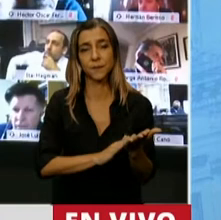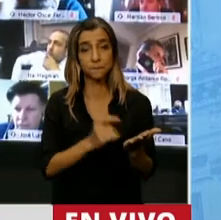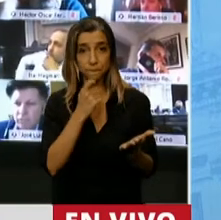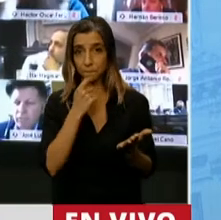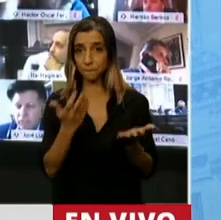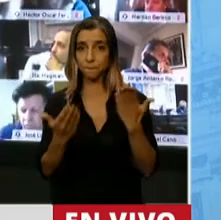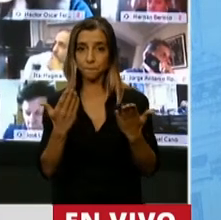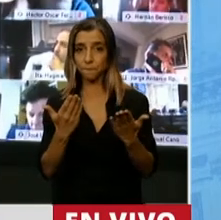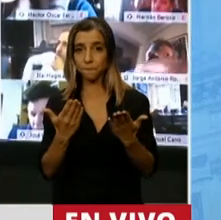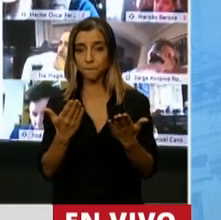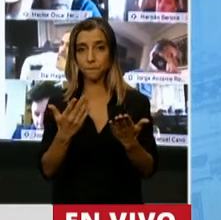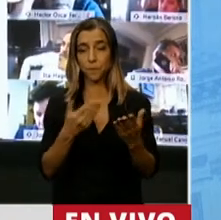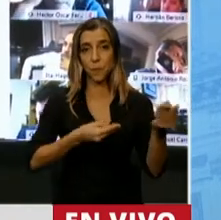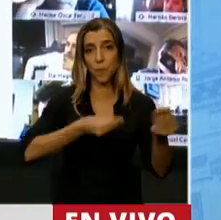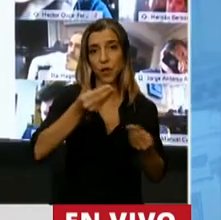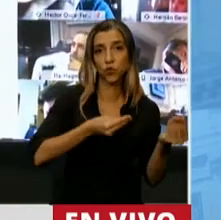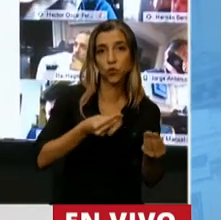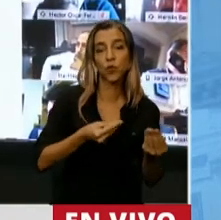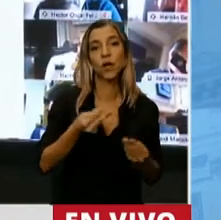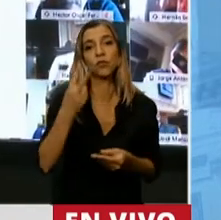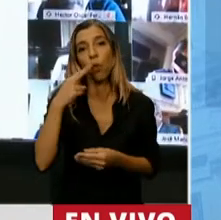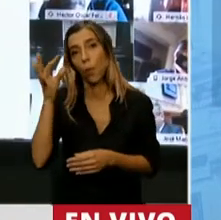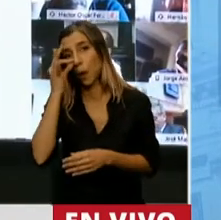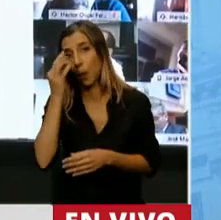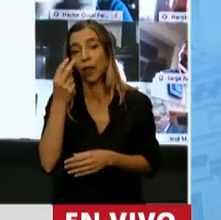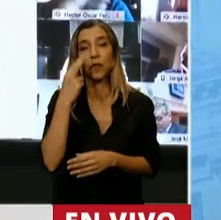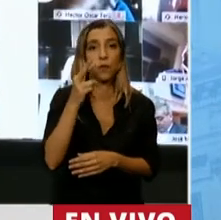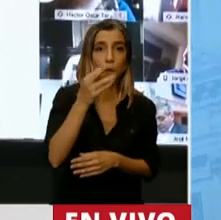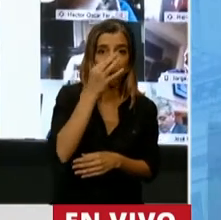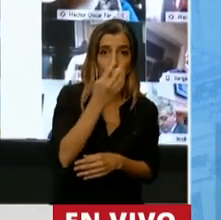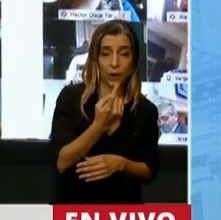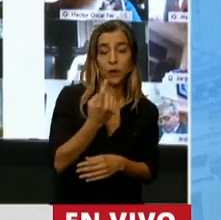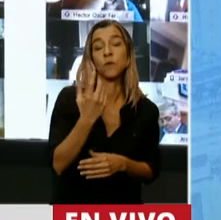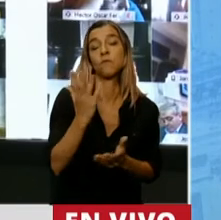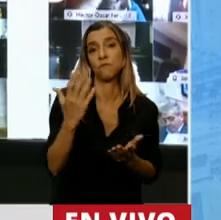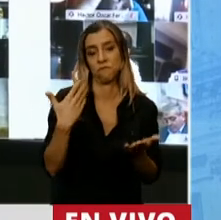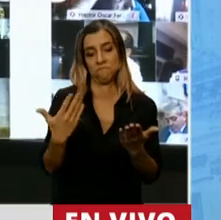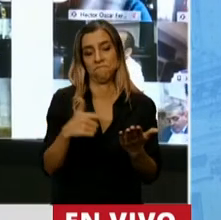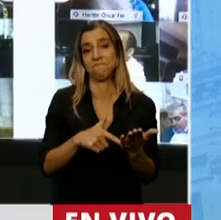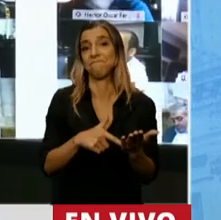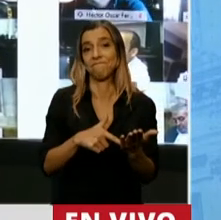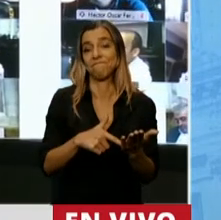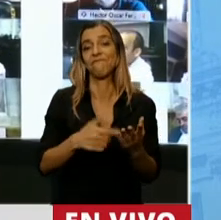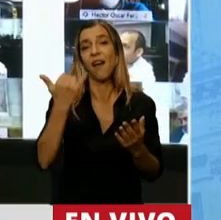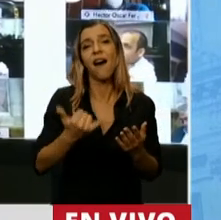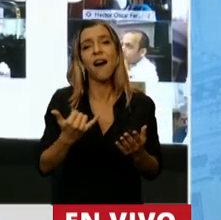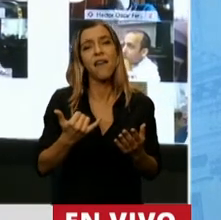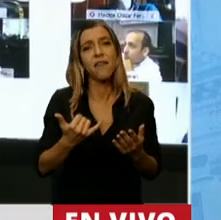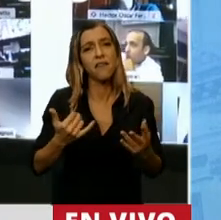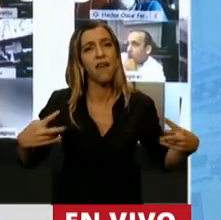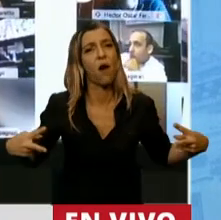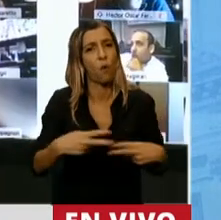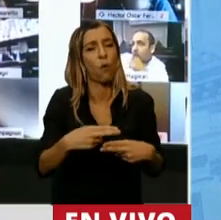2021 contra el presupuesto 2020, tenemos un ajuste en términos reales